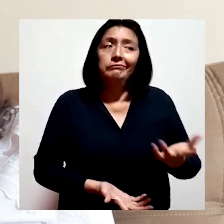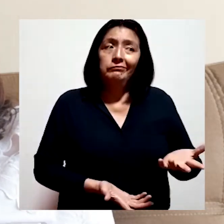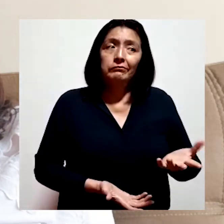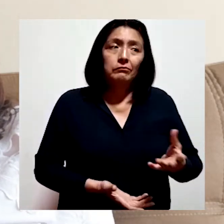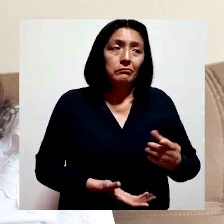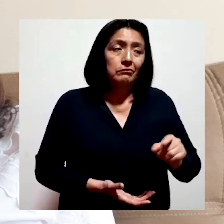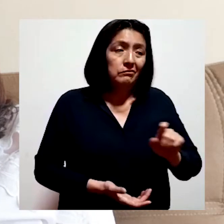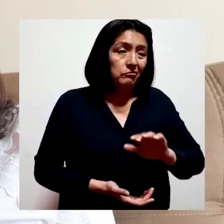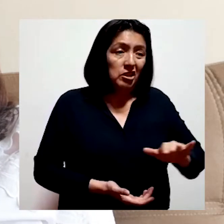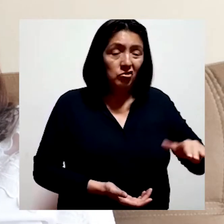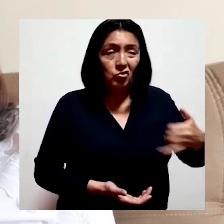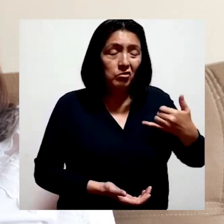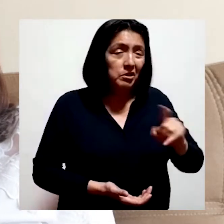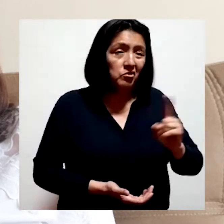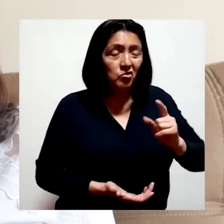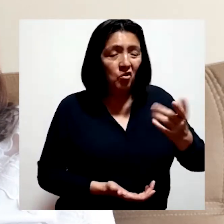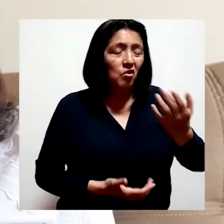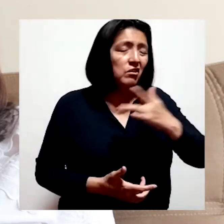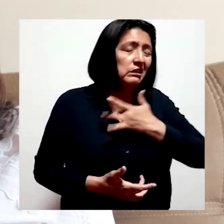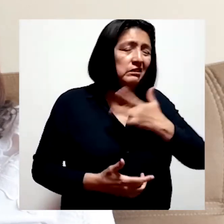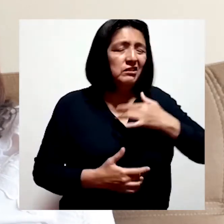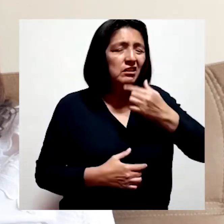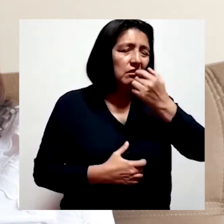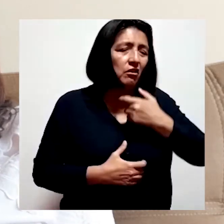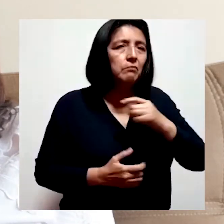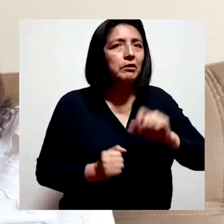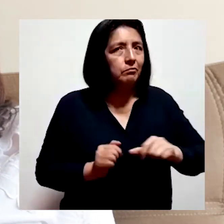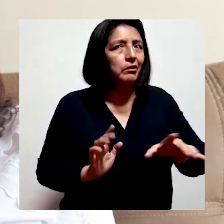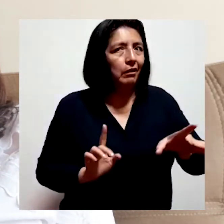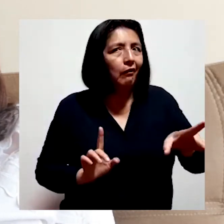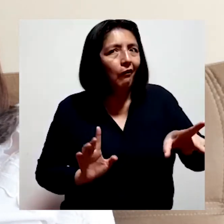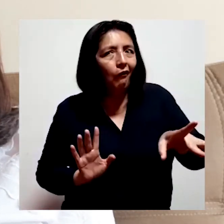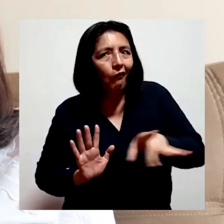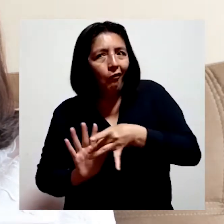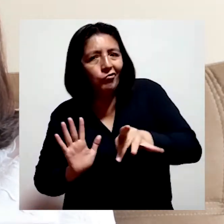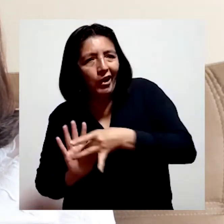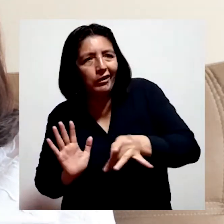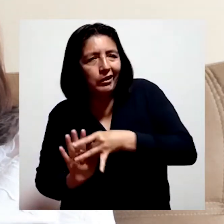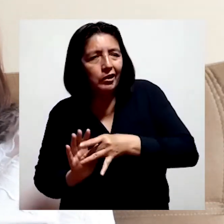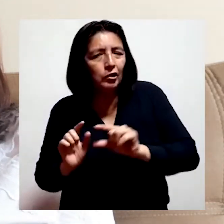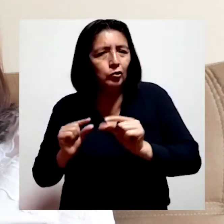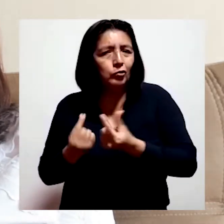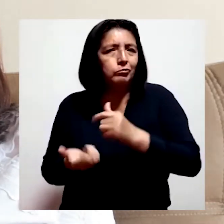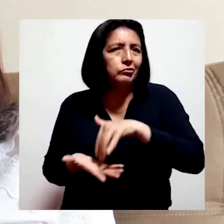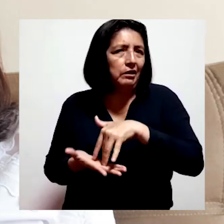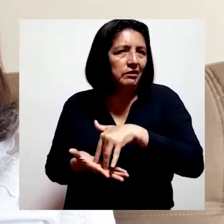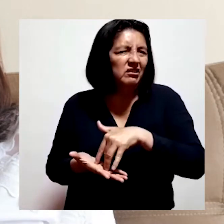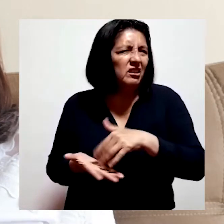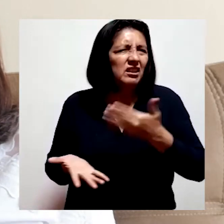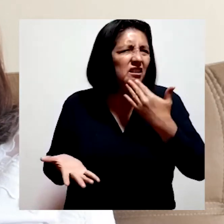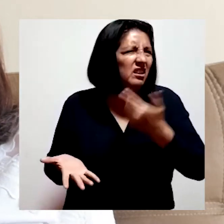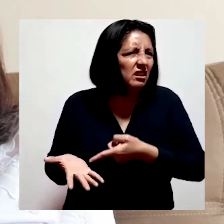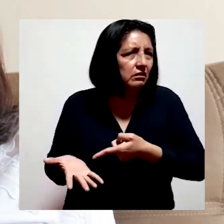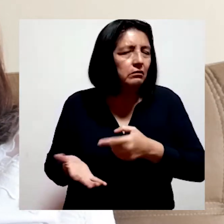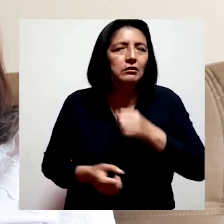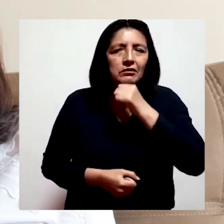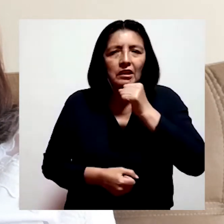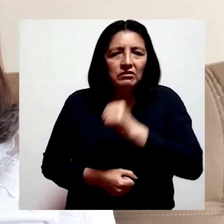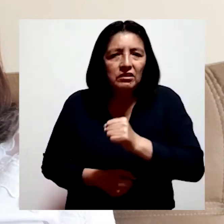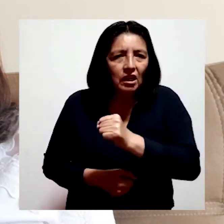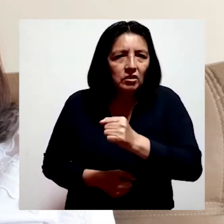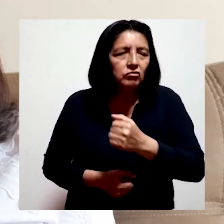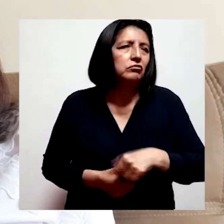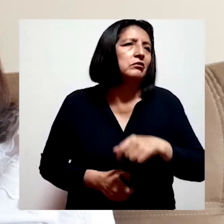desarrollan síntomas, pero pueden contagiar a poblaciones vulnerables. ¿Y cuáles son las poblaciones vulnerables? Los adultos mayores